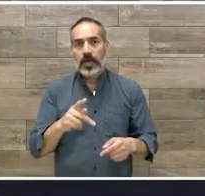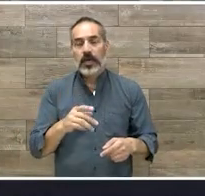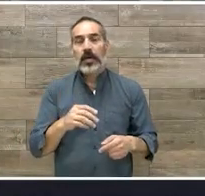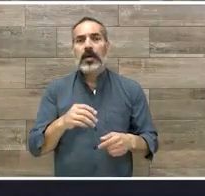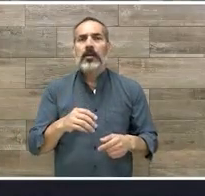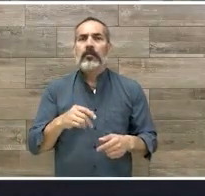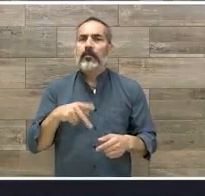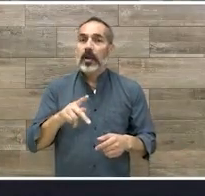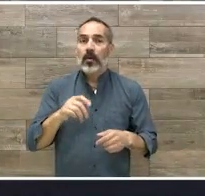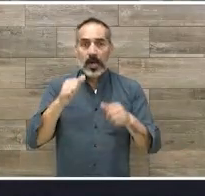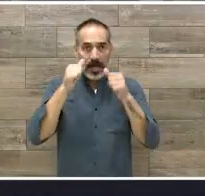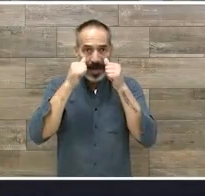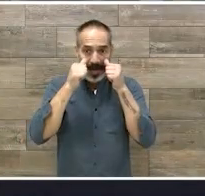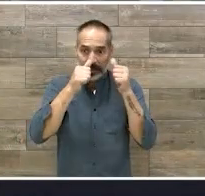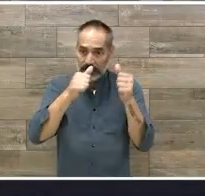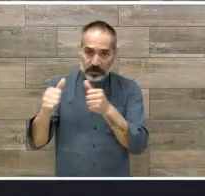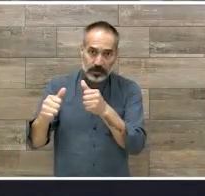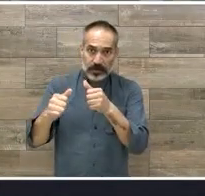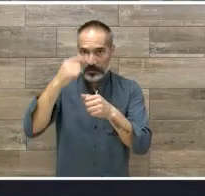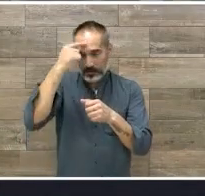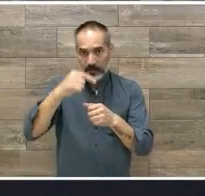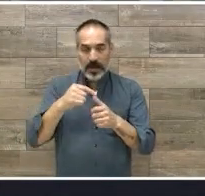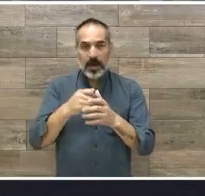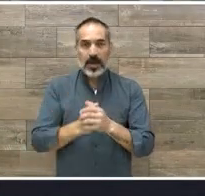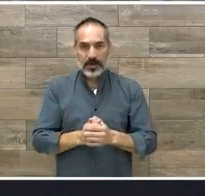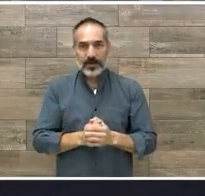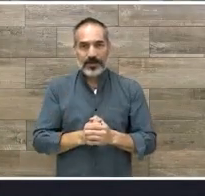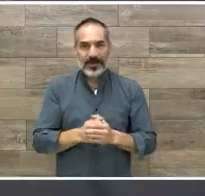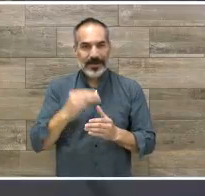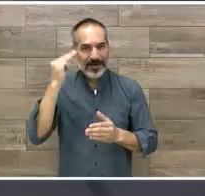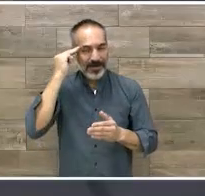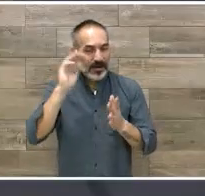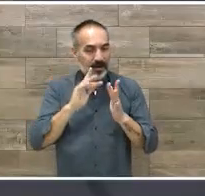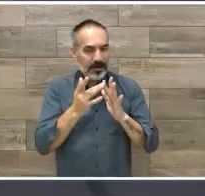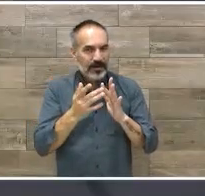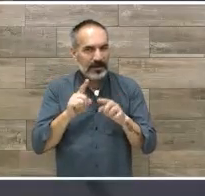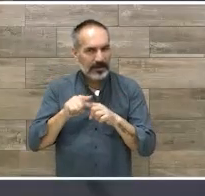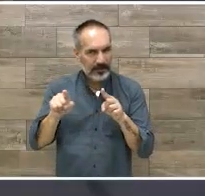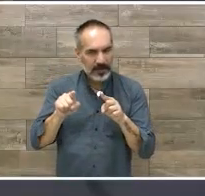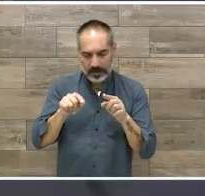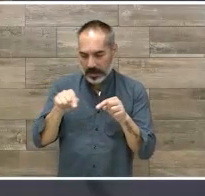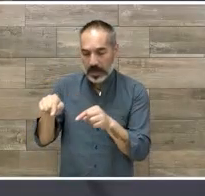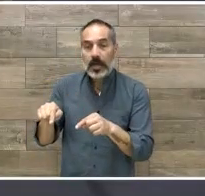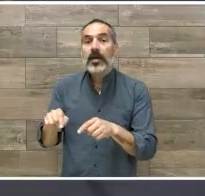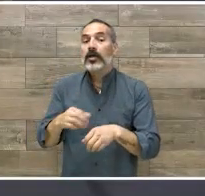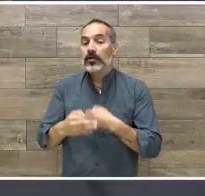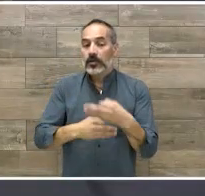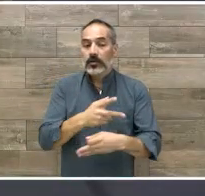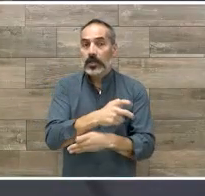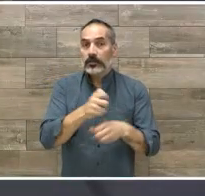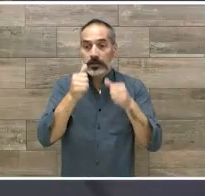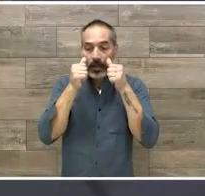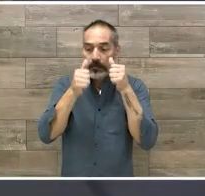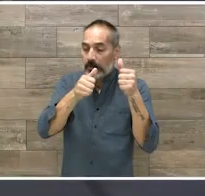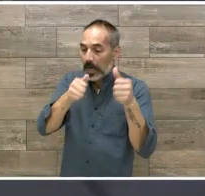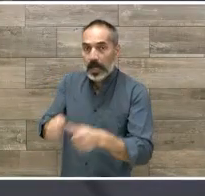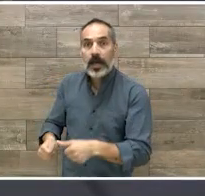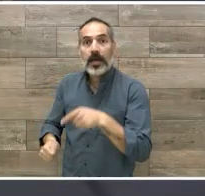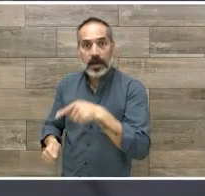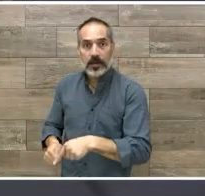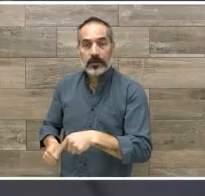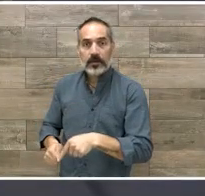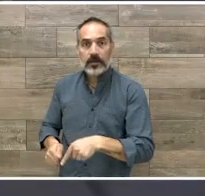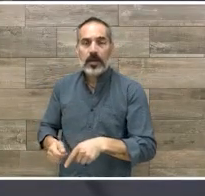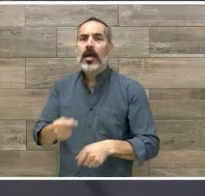cuando ya tenemos por medio de un diagnóstico proporcionado por una exploración neurológica datos que nos